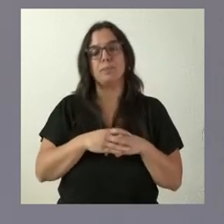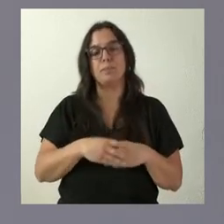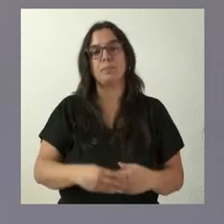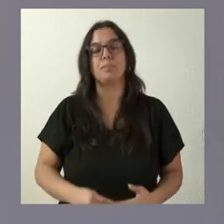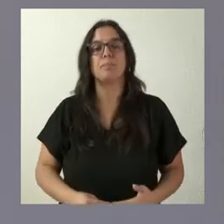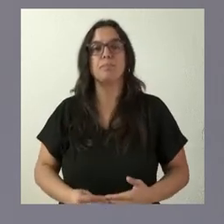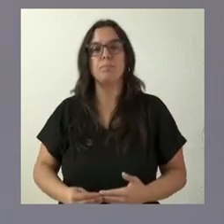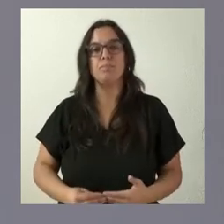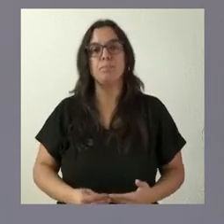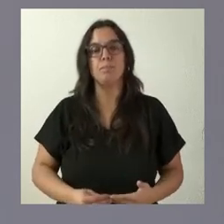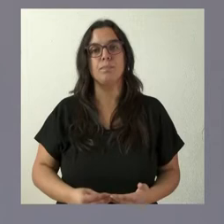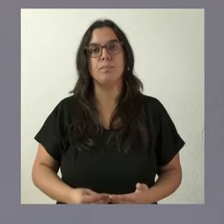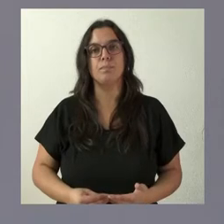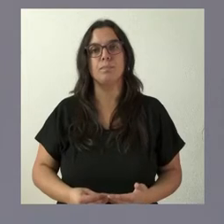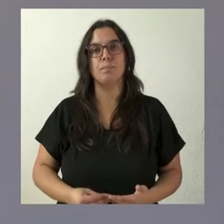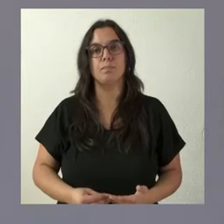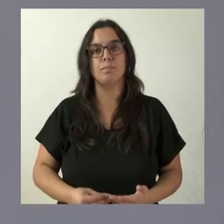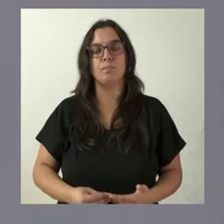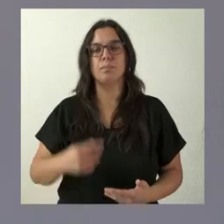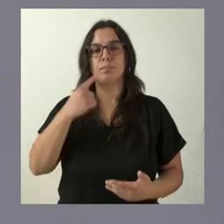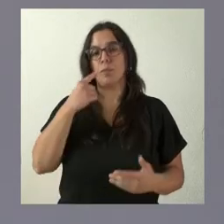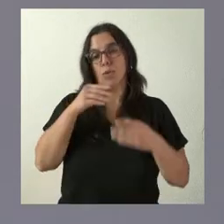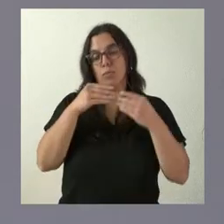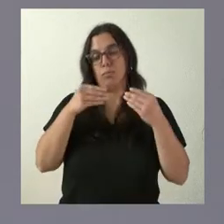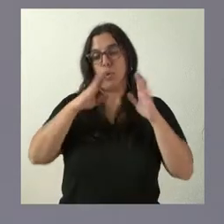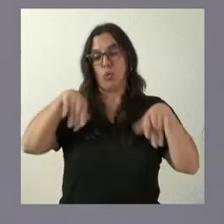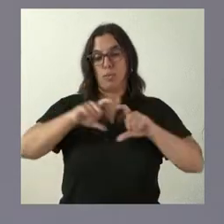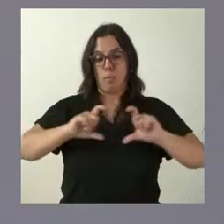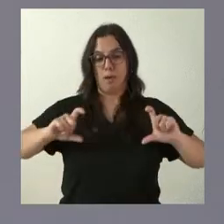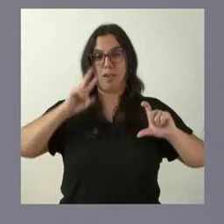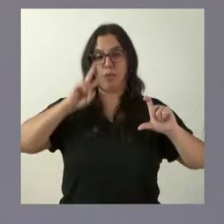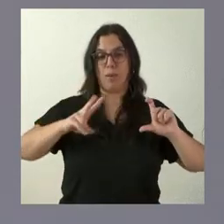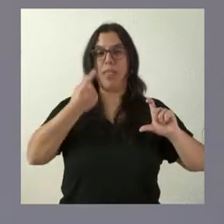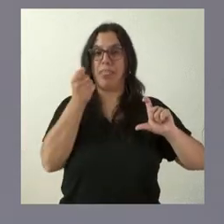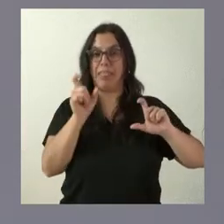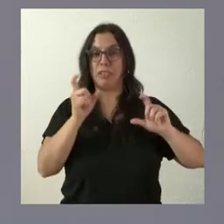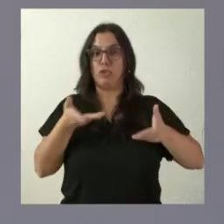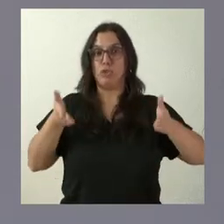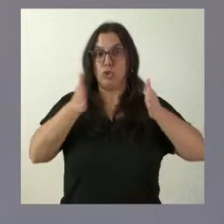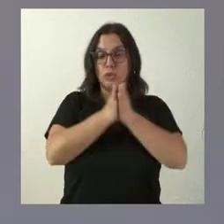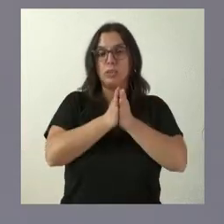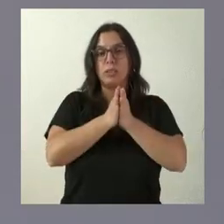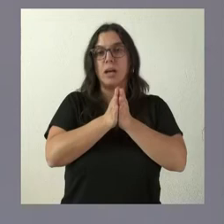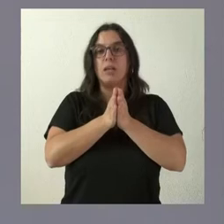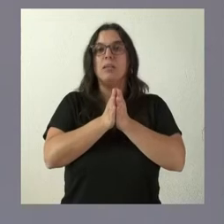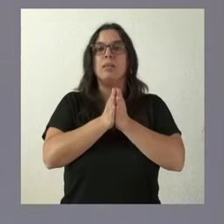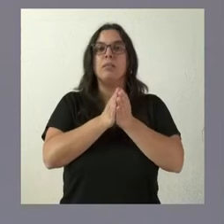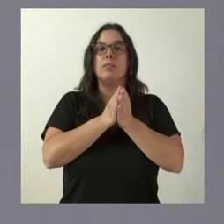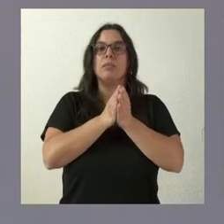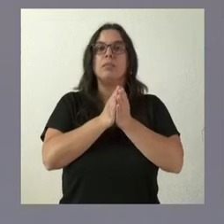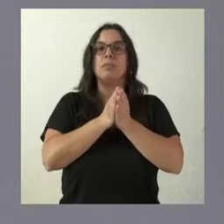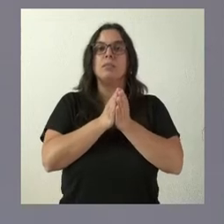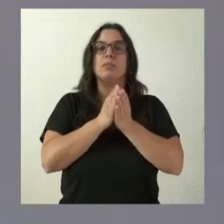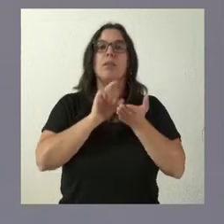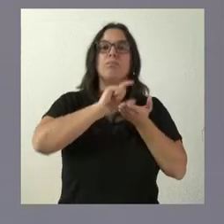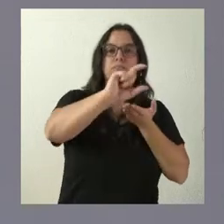tienen ustedes el último párrafo de la cifra global que parte corresponde a pruebas que se van a